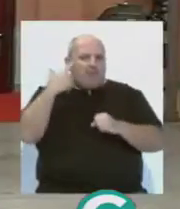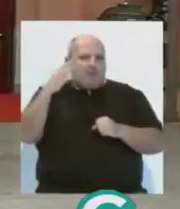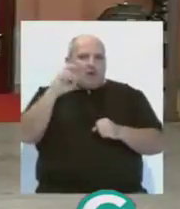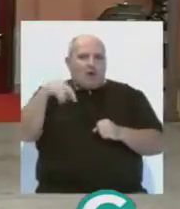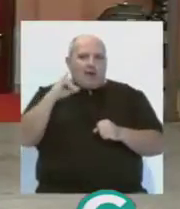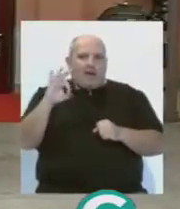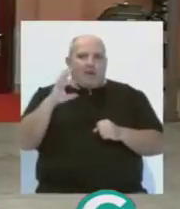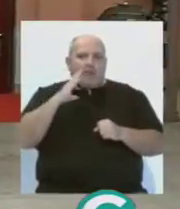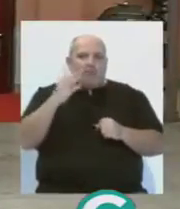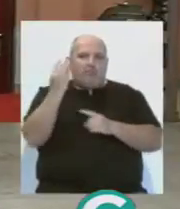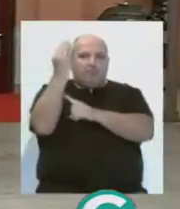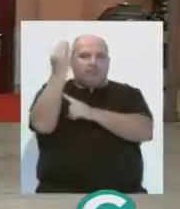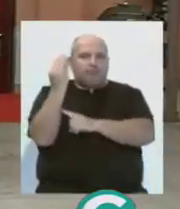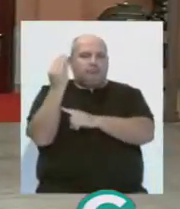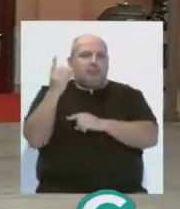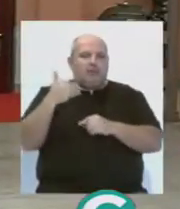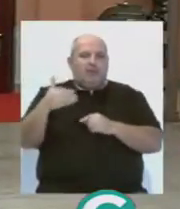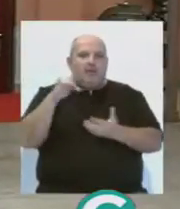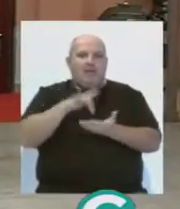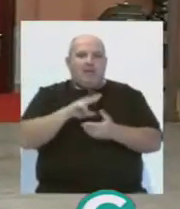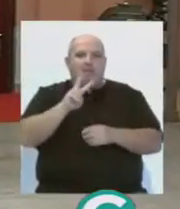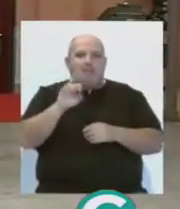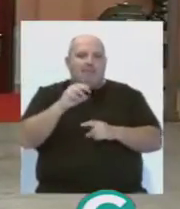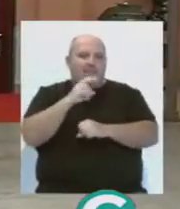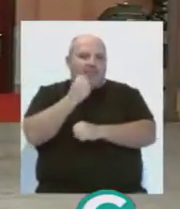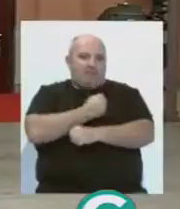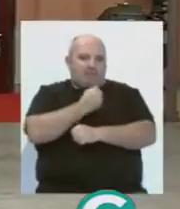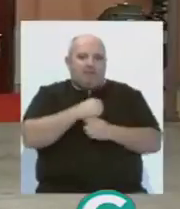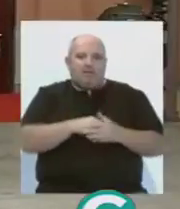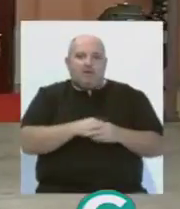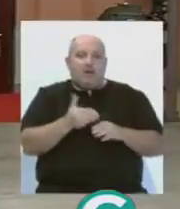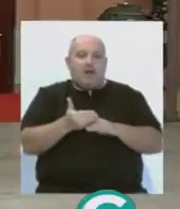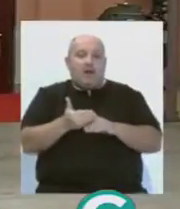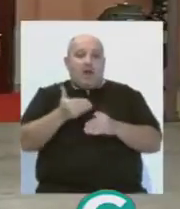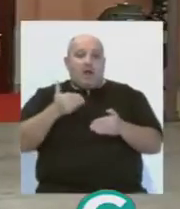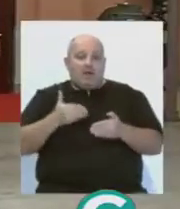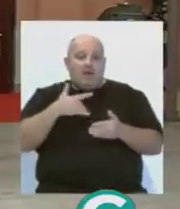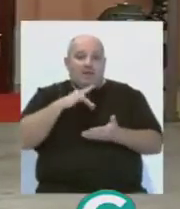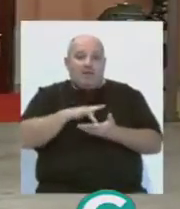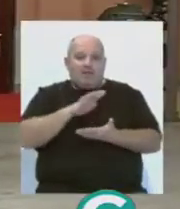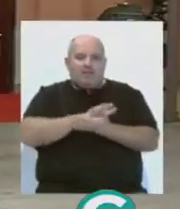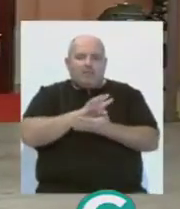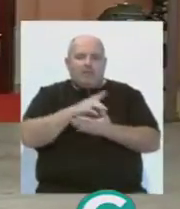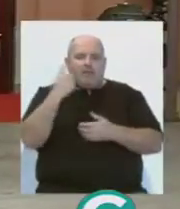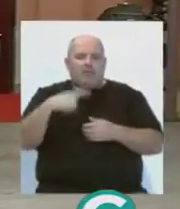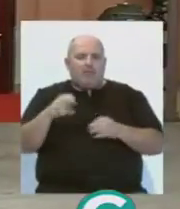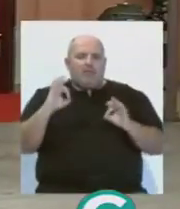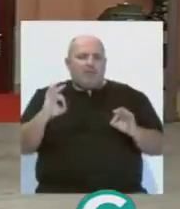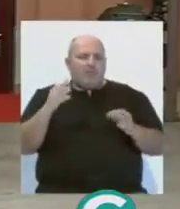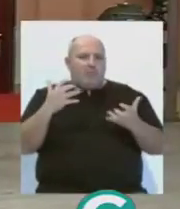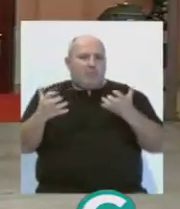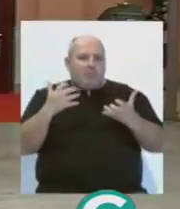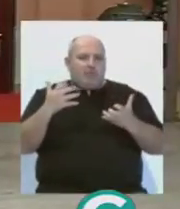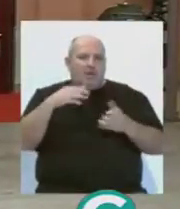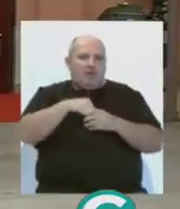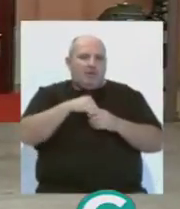en la plaza junto al Centro Flamenco el próximo día 20 de diciembre. Antes y coincidiendo con el Día del Flamenco, habrá un flash mob de María